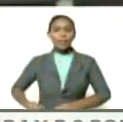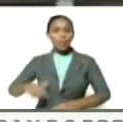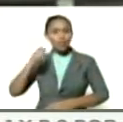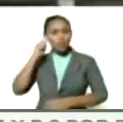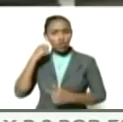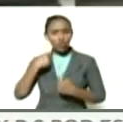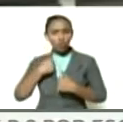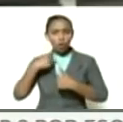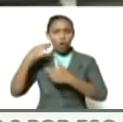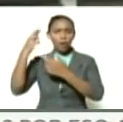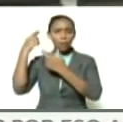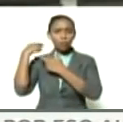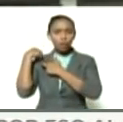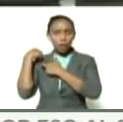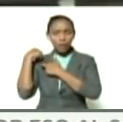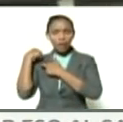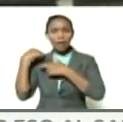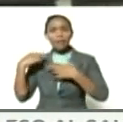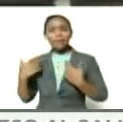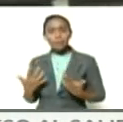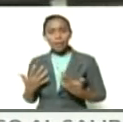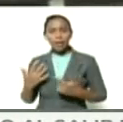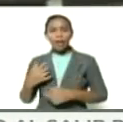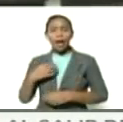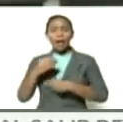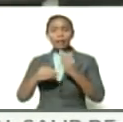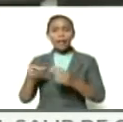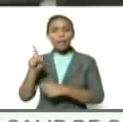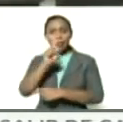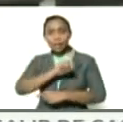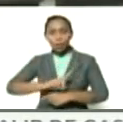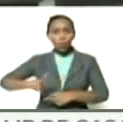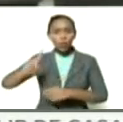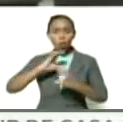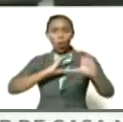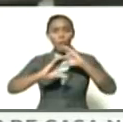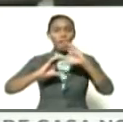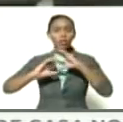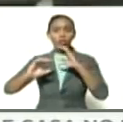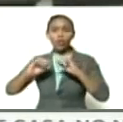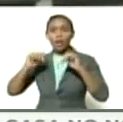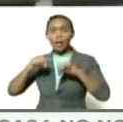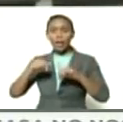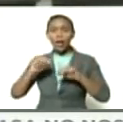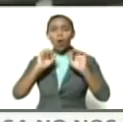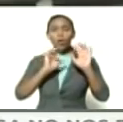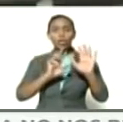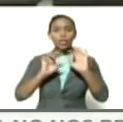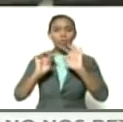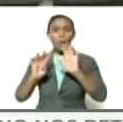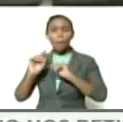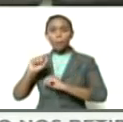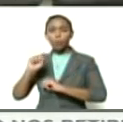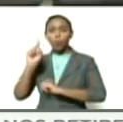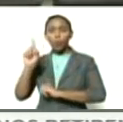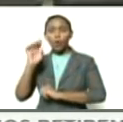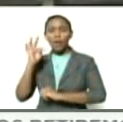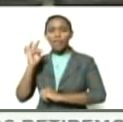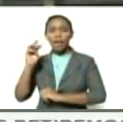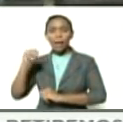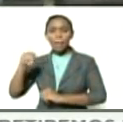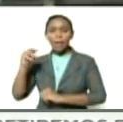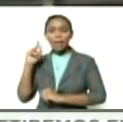yo soy la responsable del circuito comunicacional Caquetía 89.1 FM y también